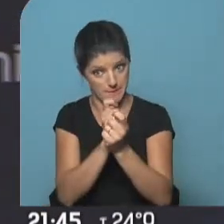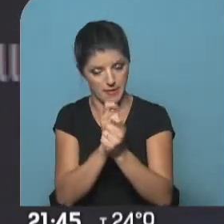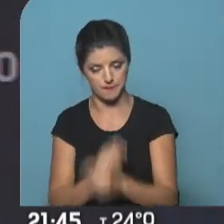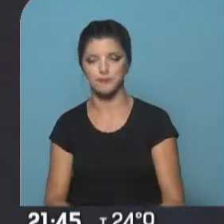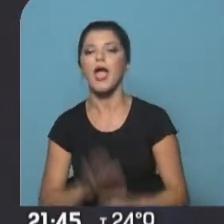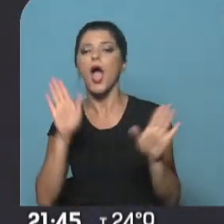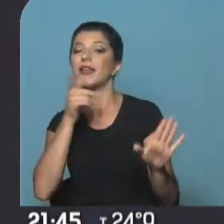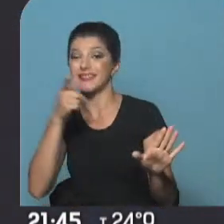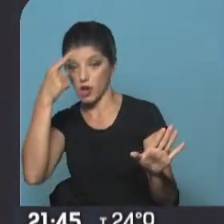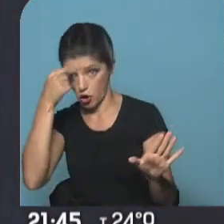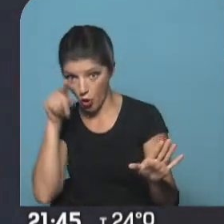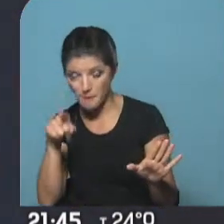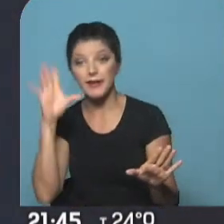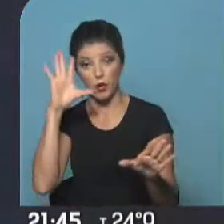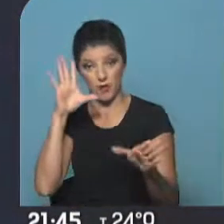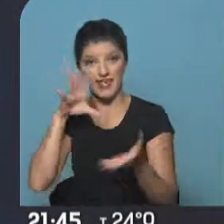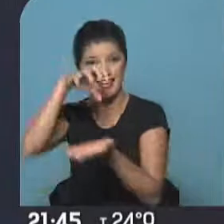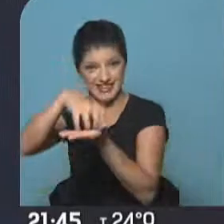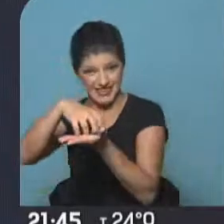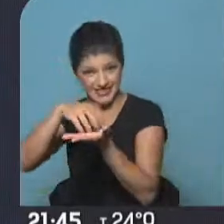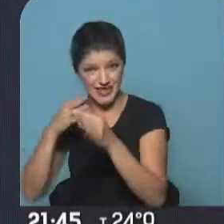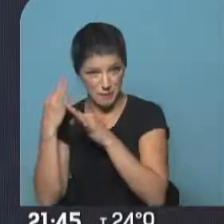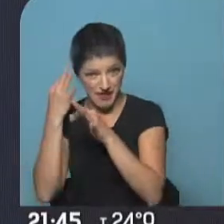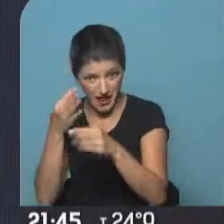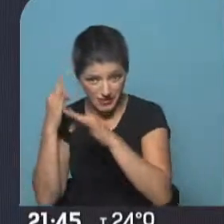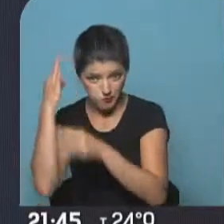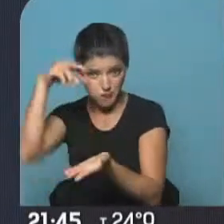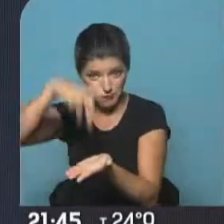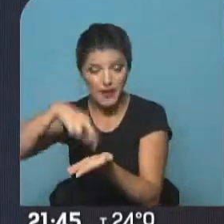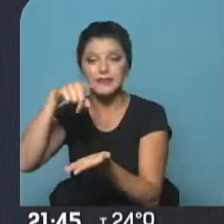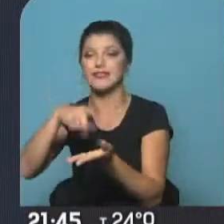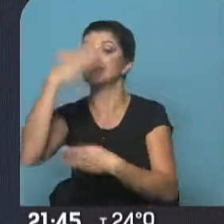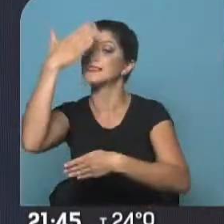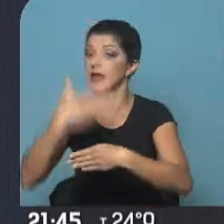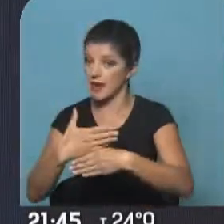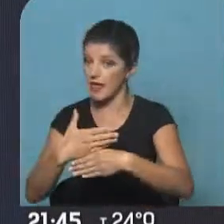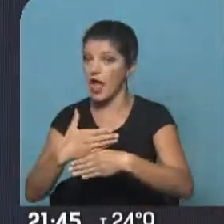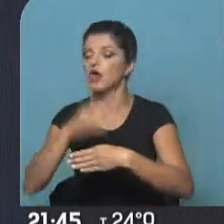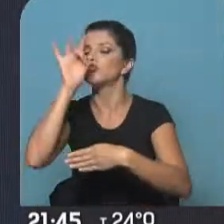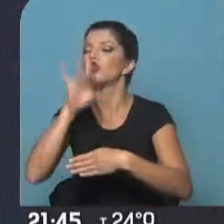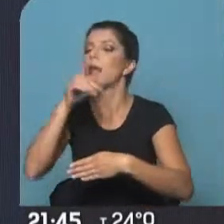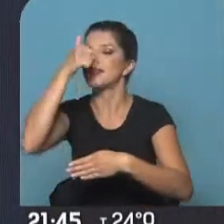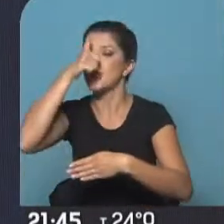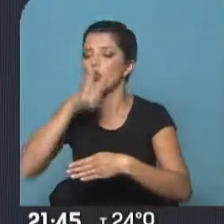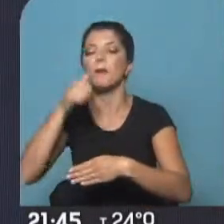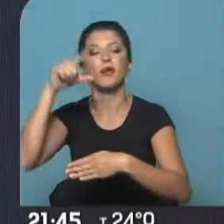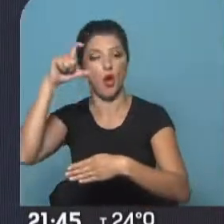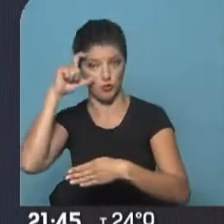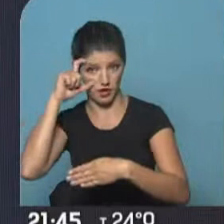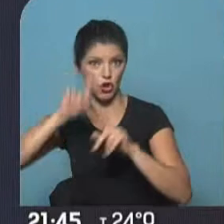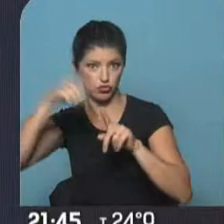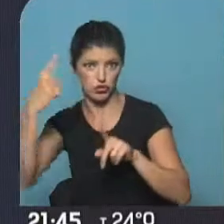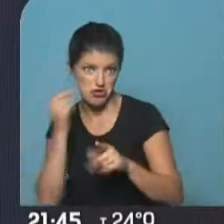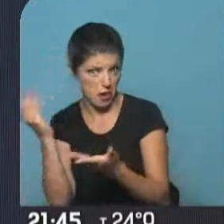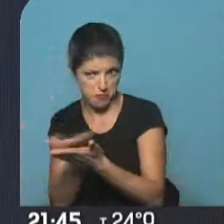toman combis, por ejemplo, que la terminal de combis de Puerto Madero va a estar cerrada solo el domingo 10, va a estar operativa el resto de los días, los